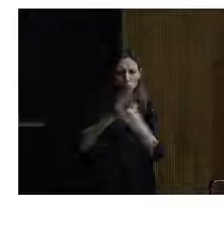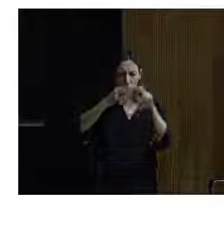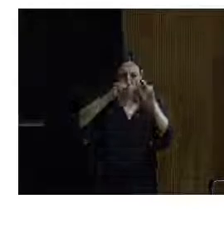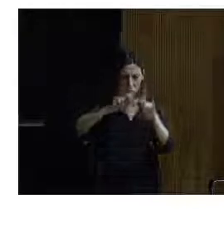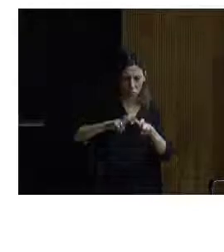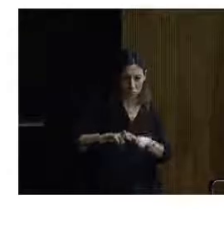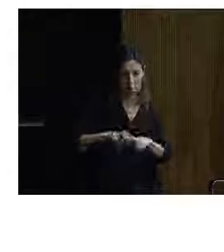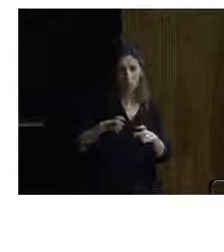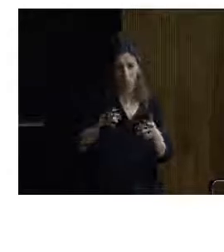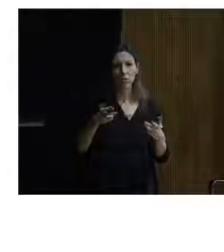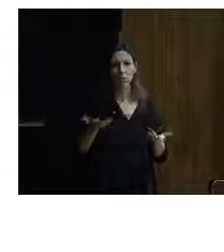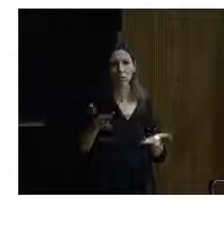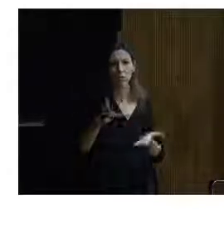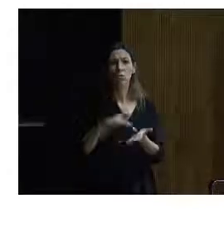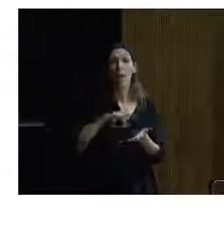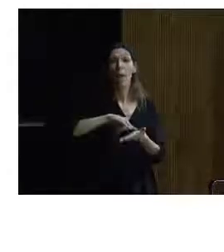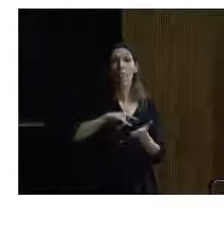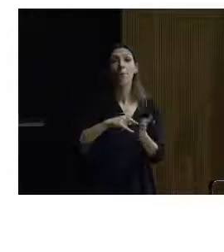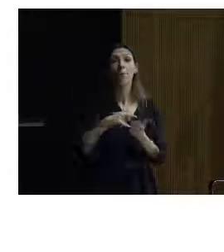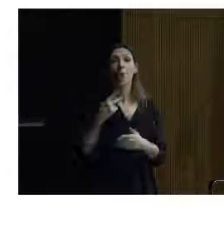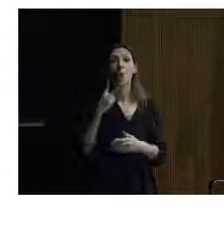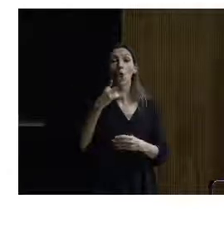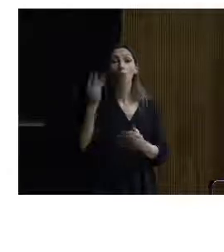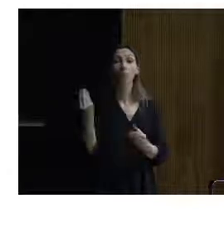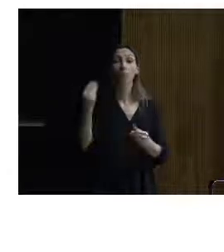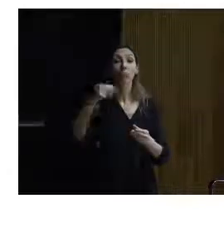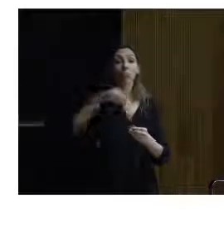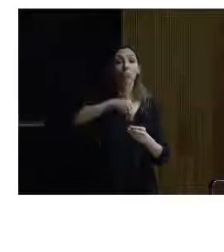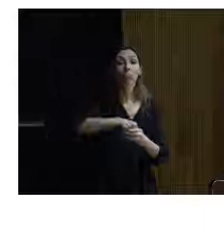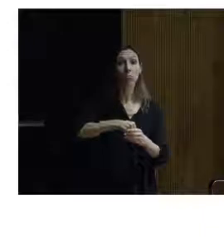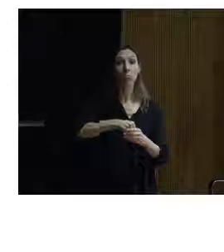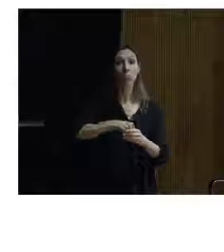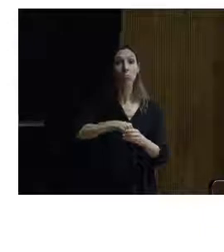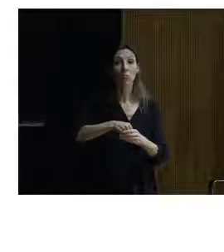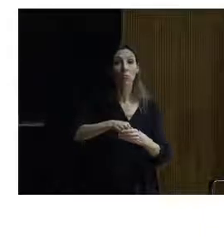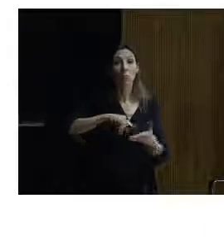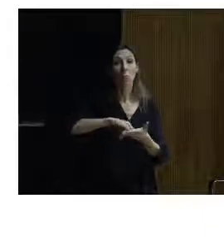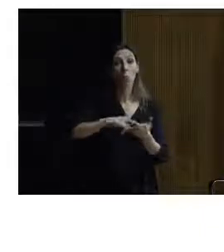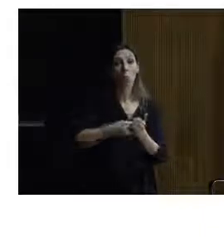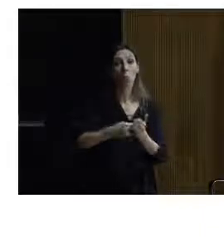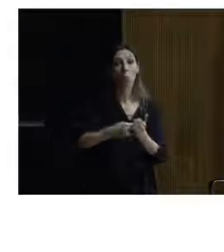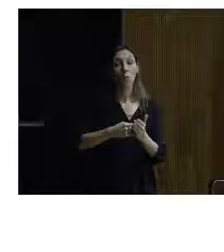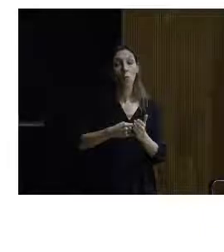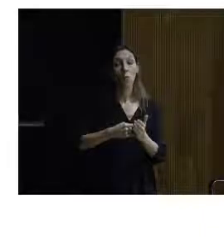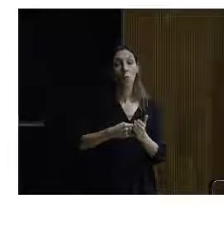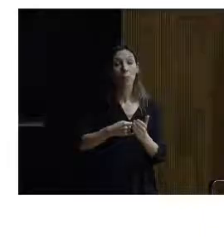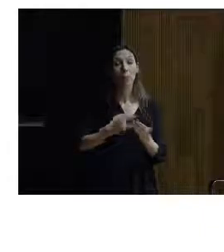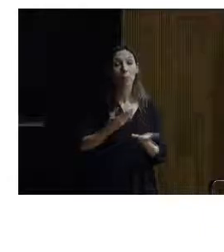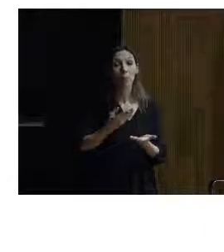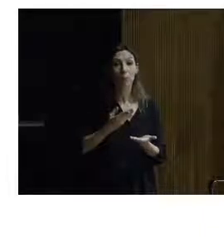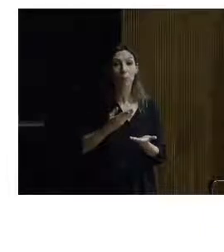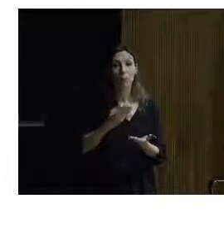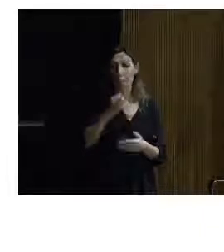Cuando insertamos ambos proyectos dentro de lo que es una metodología de intervención en un bien histórico y